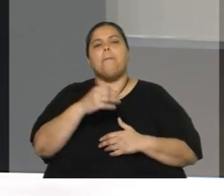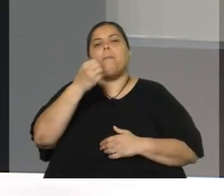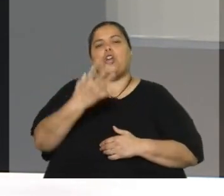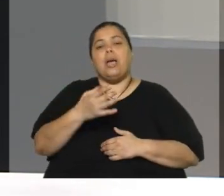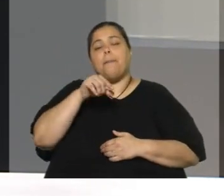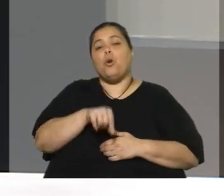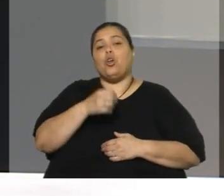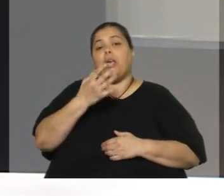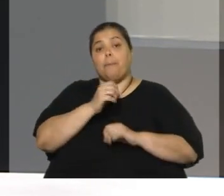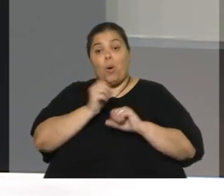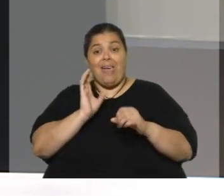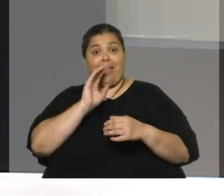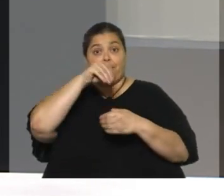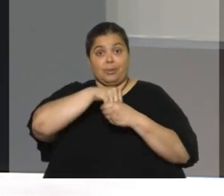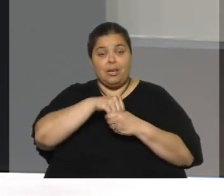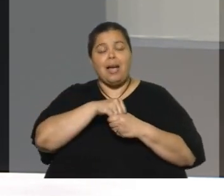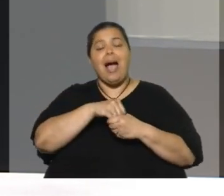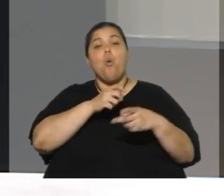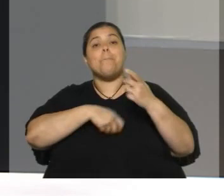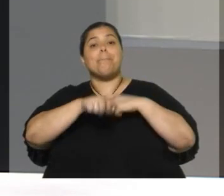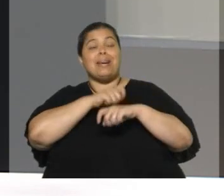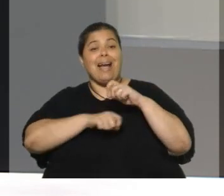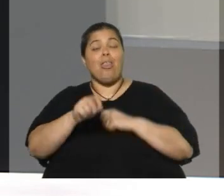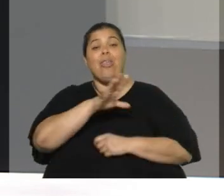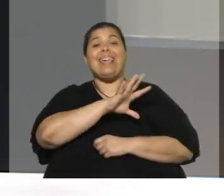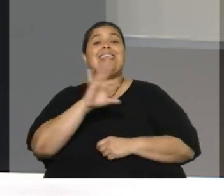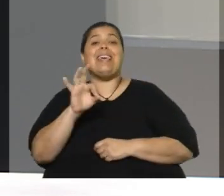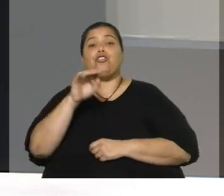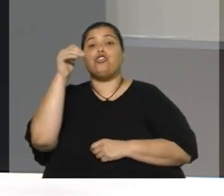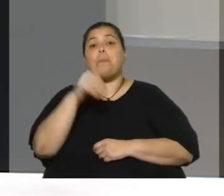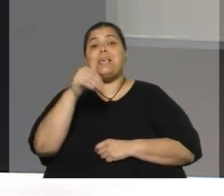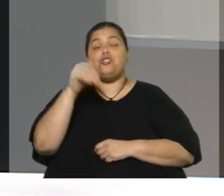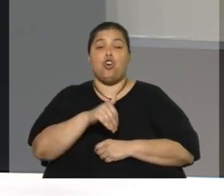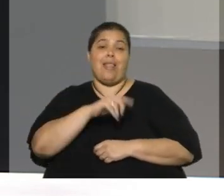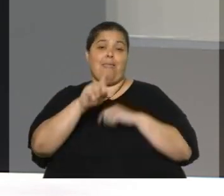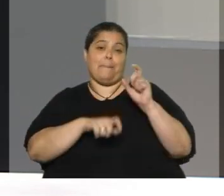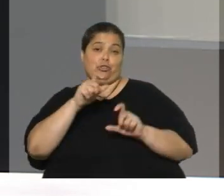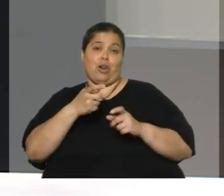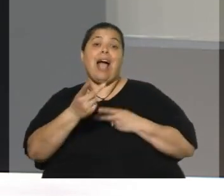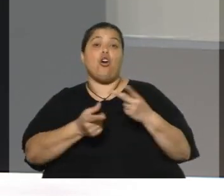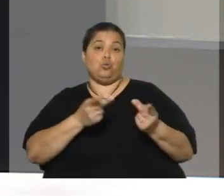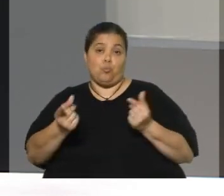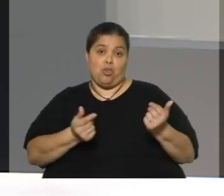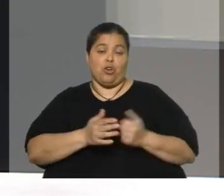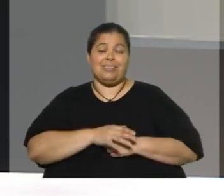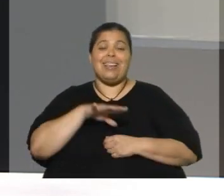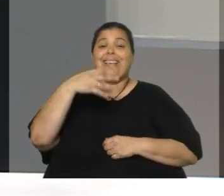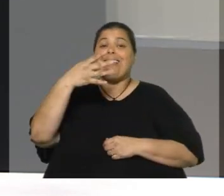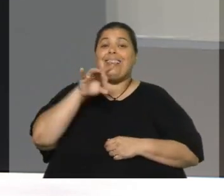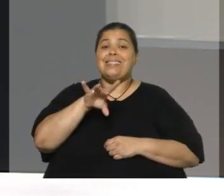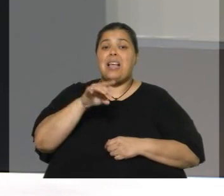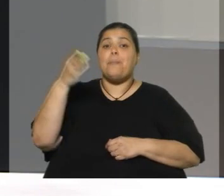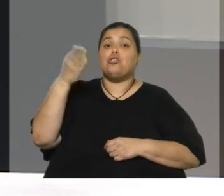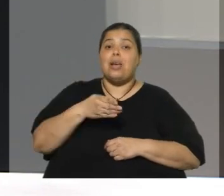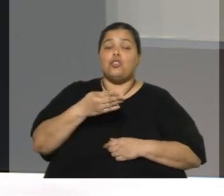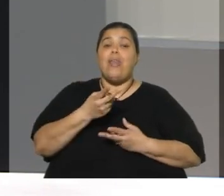permite ingresar a un mercado de 500 millones de habitantes, 500 millones de consumidores, 15% del consumo mundial, hoy y